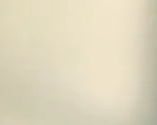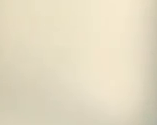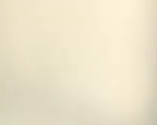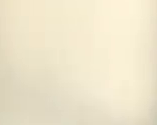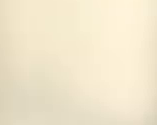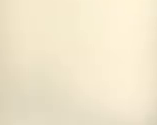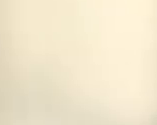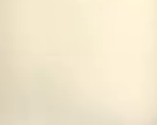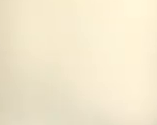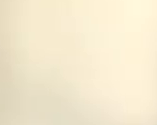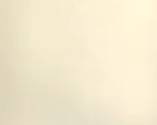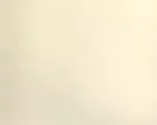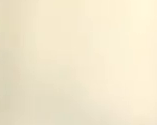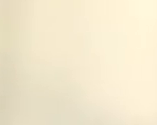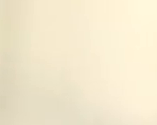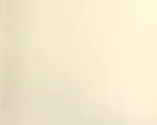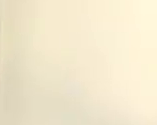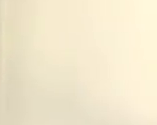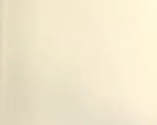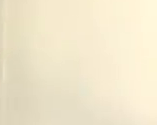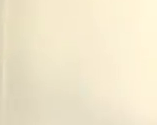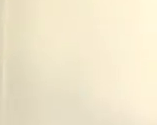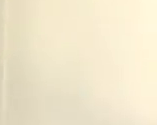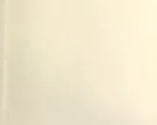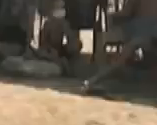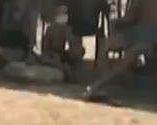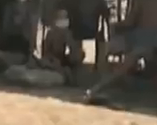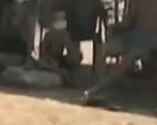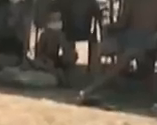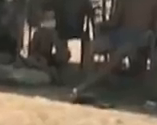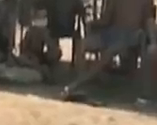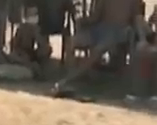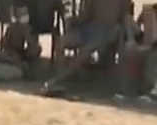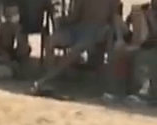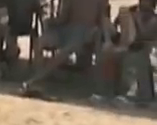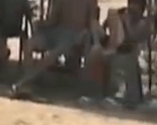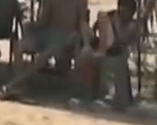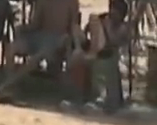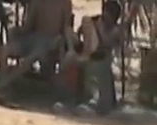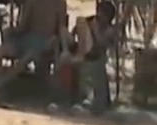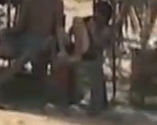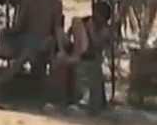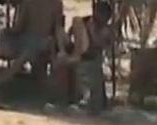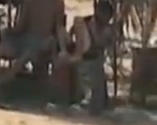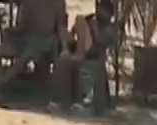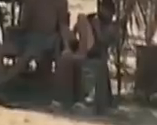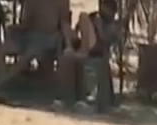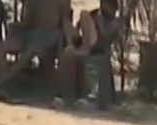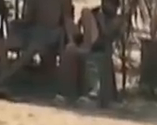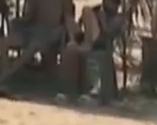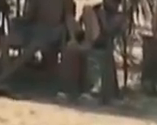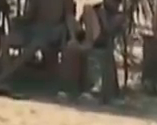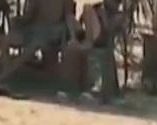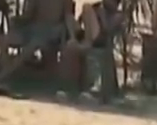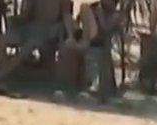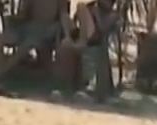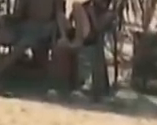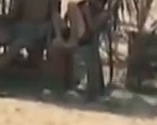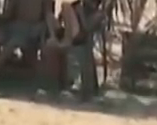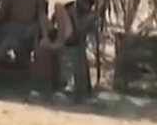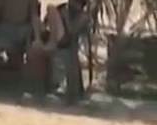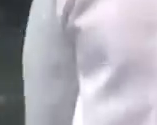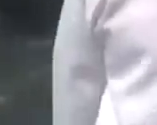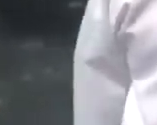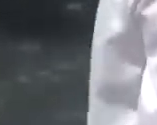es una finalidad. Cortar la cadena. Cortar la cadena de transmisión. Este es el la prueba. El director de la academia de